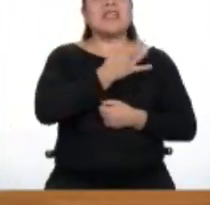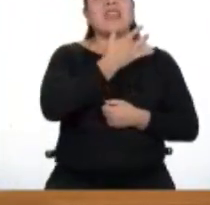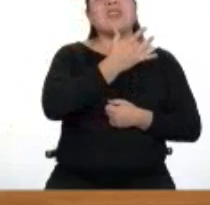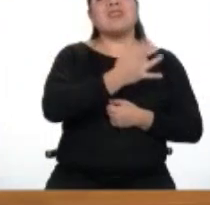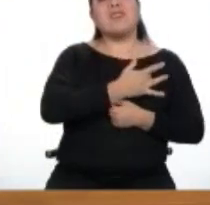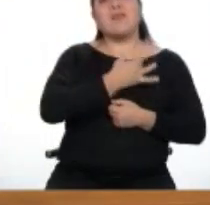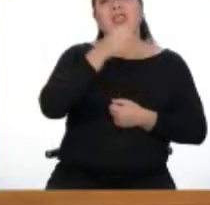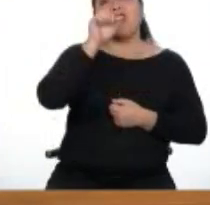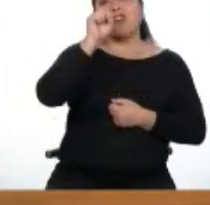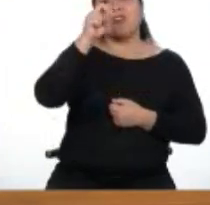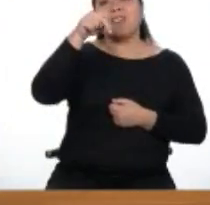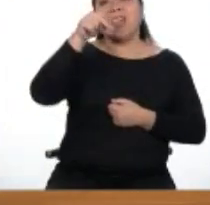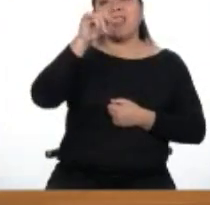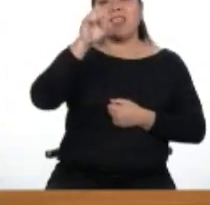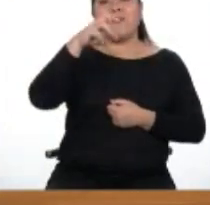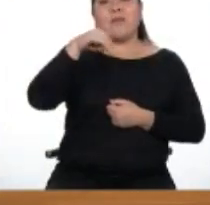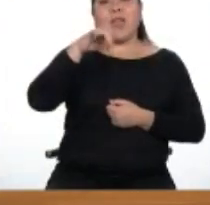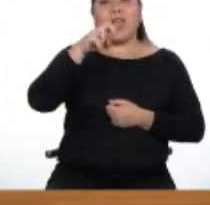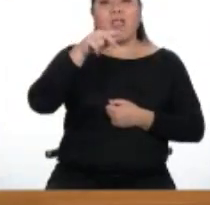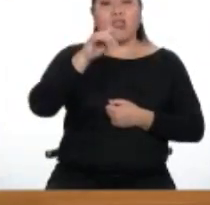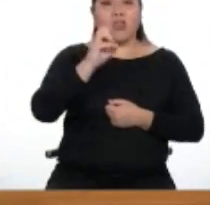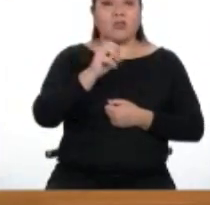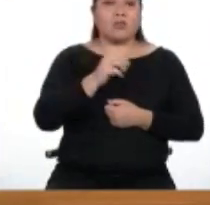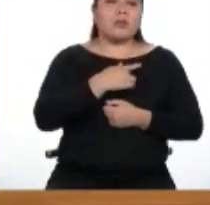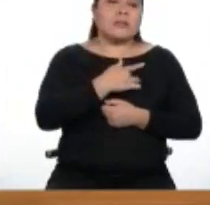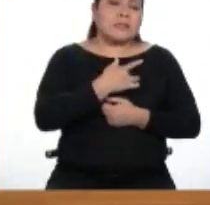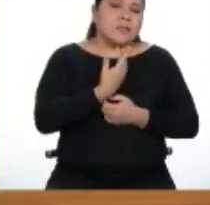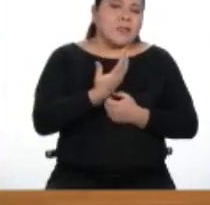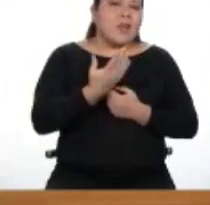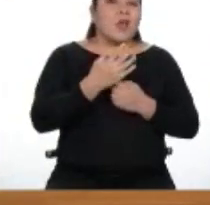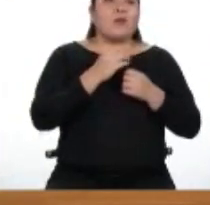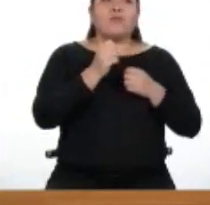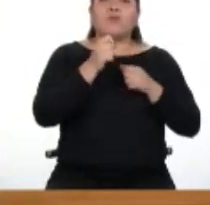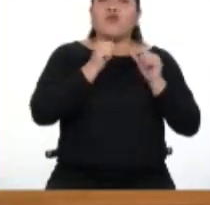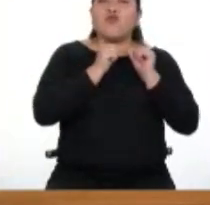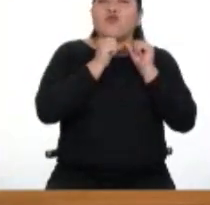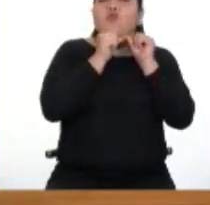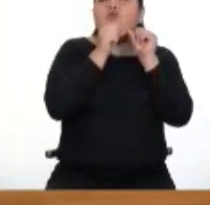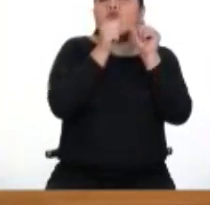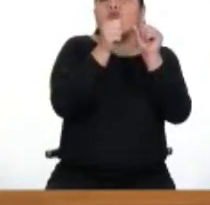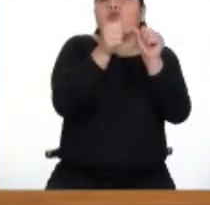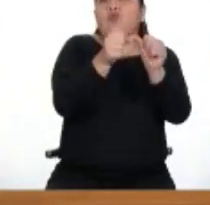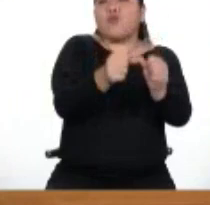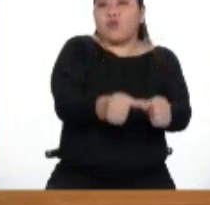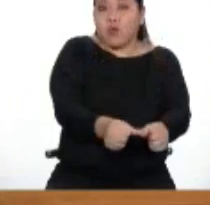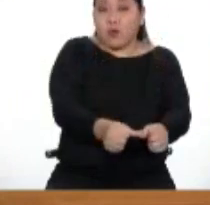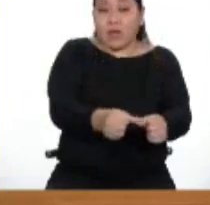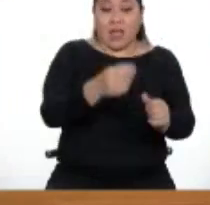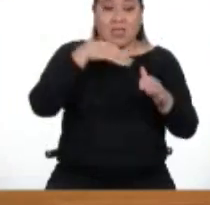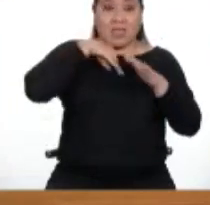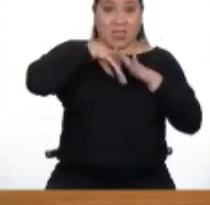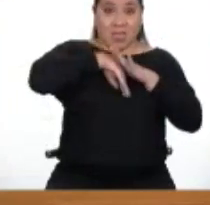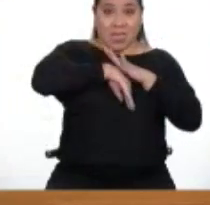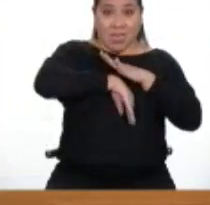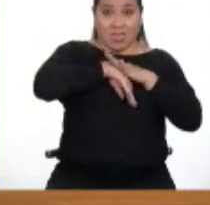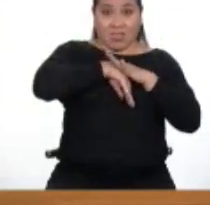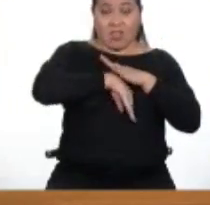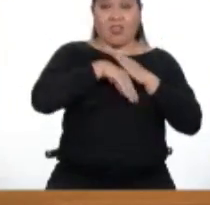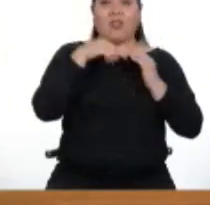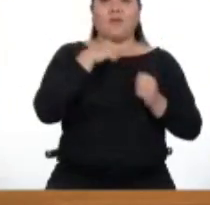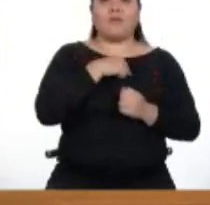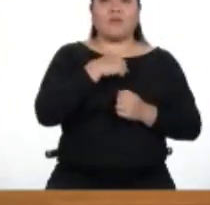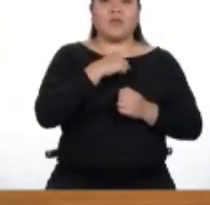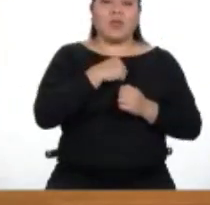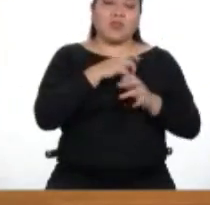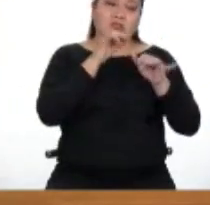cambio, se refieren a estados afectivos de larga duración que se viven internamente y en cuyo origen